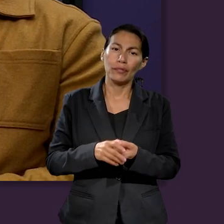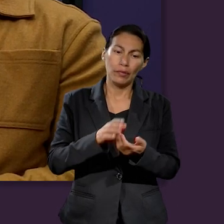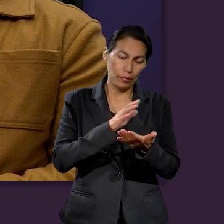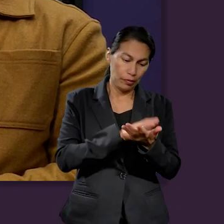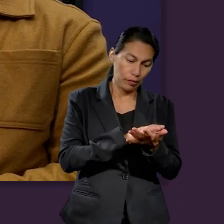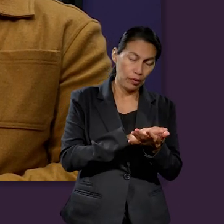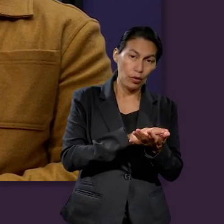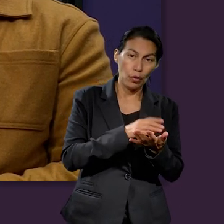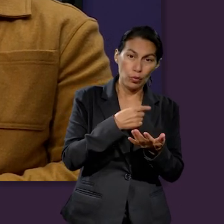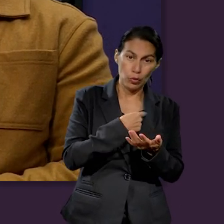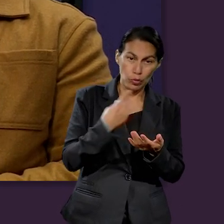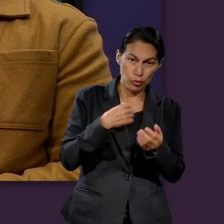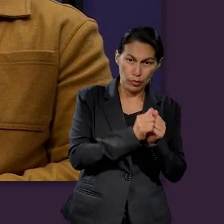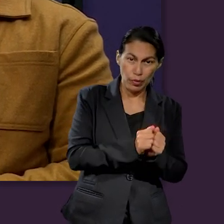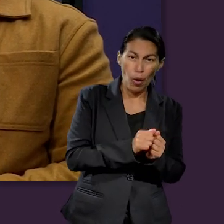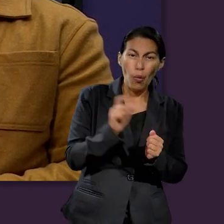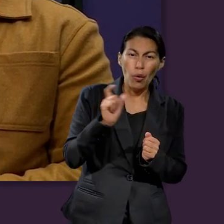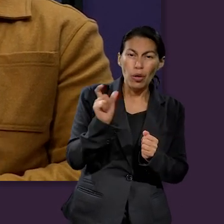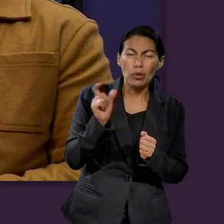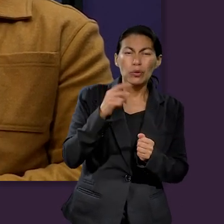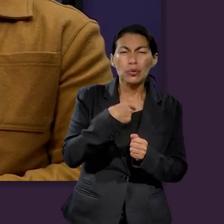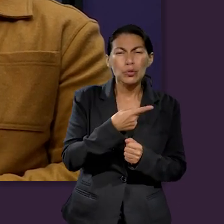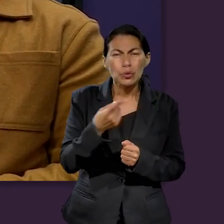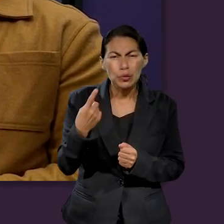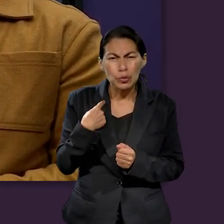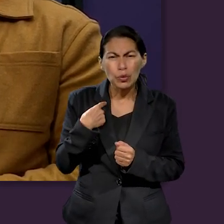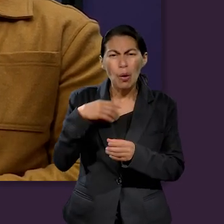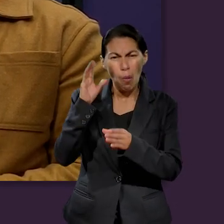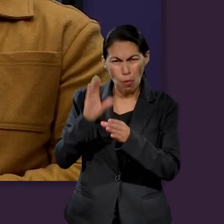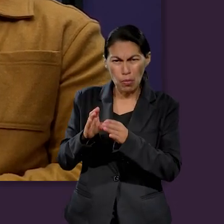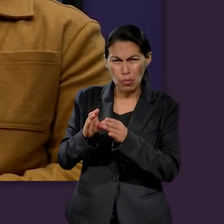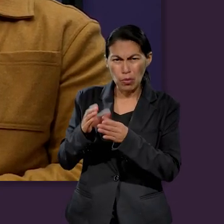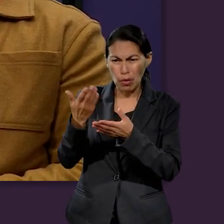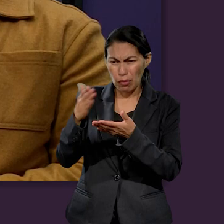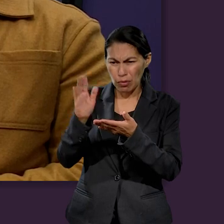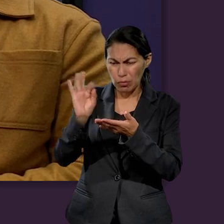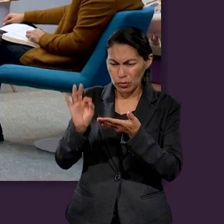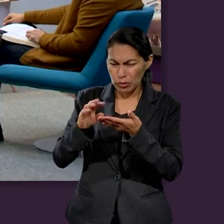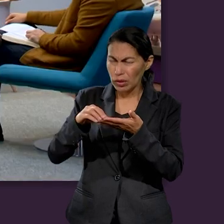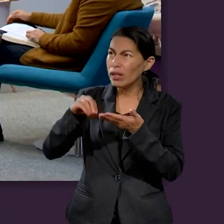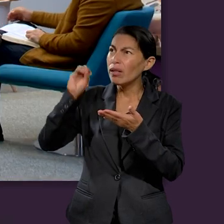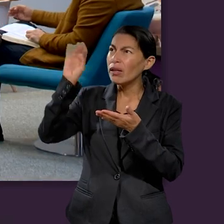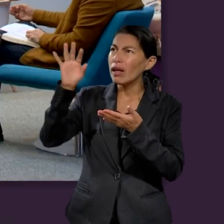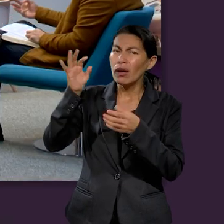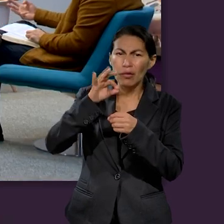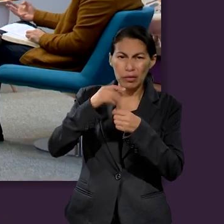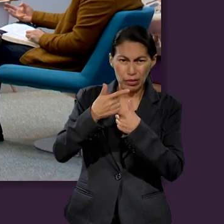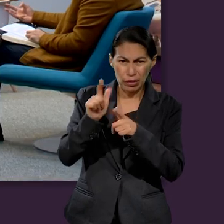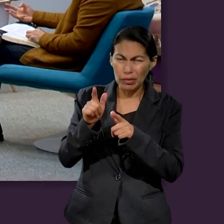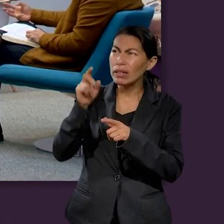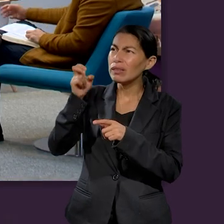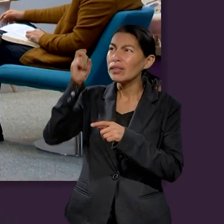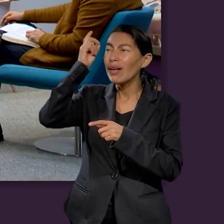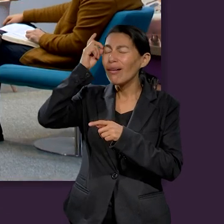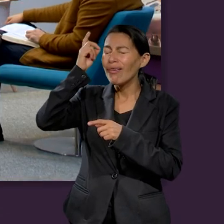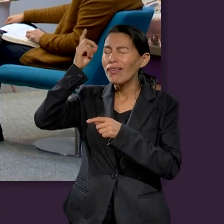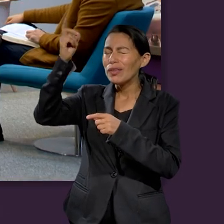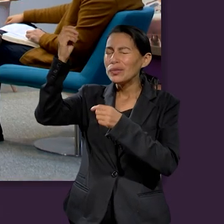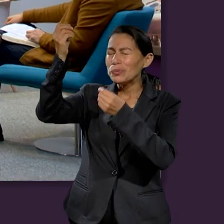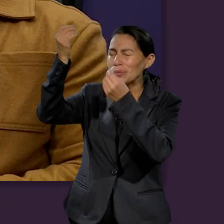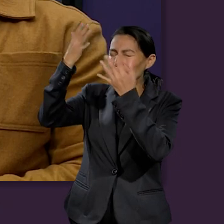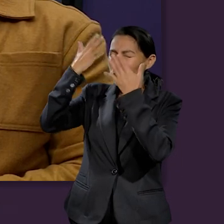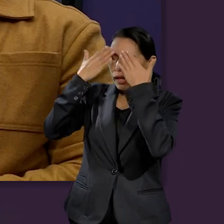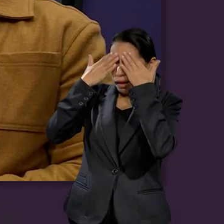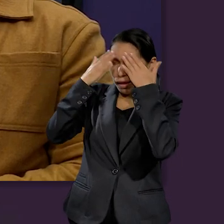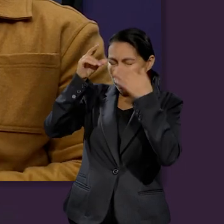tenemos, alcanzamos esa sabiduría, ¿no? Ante esa premisa. De ahí pues son tres pasos muy sencillos